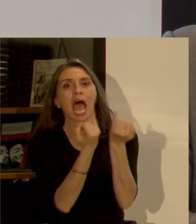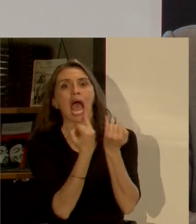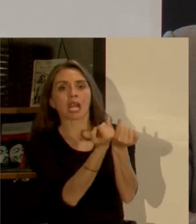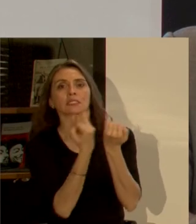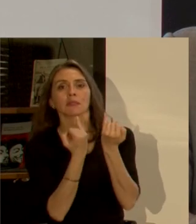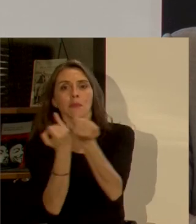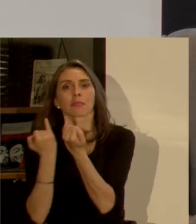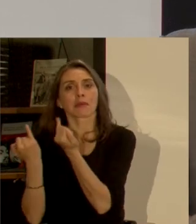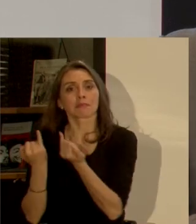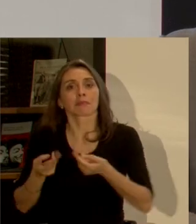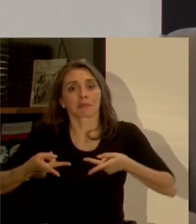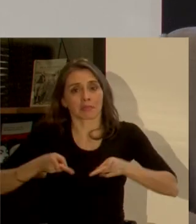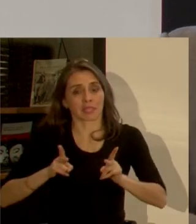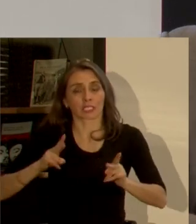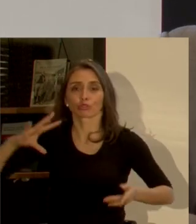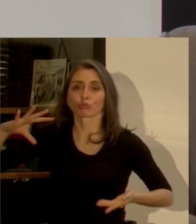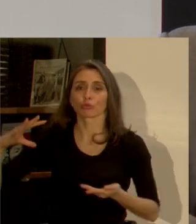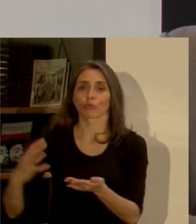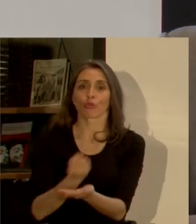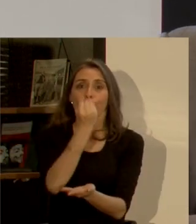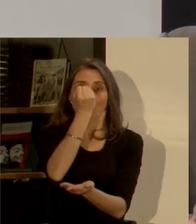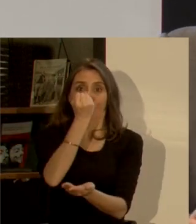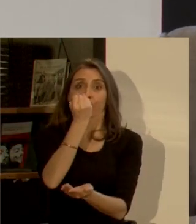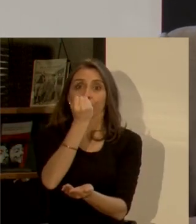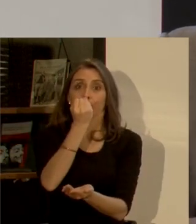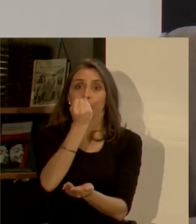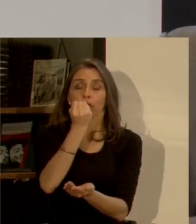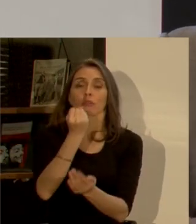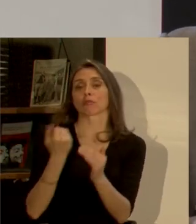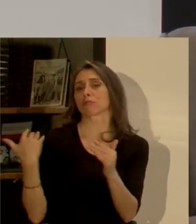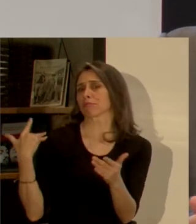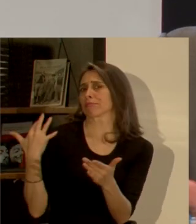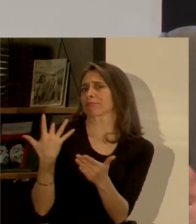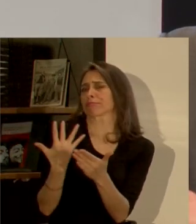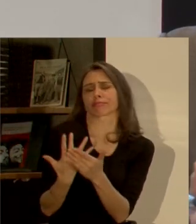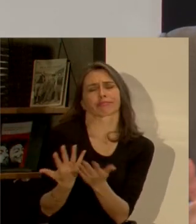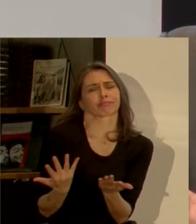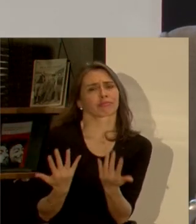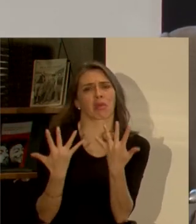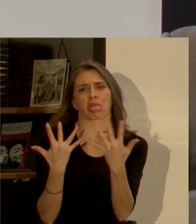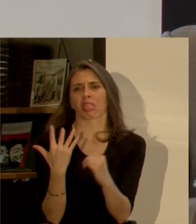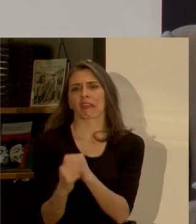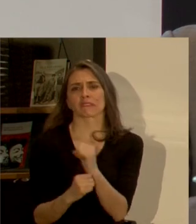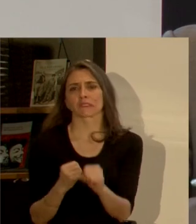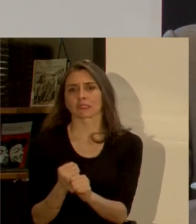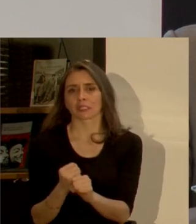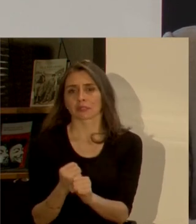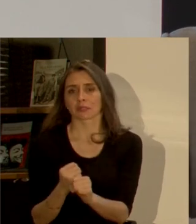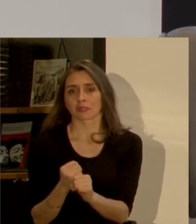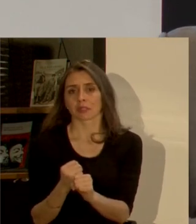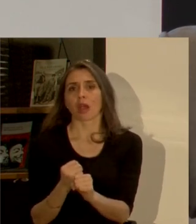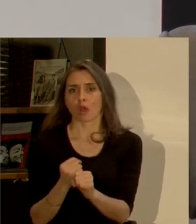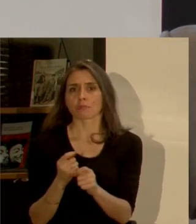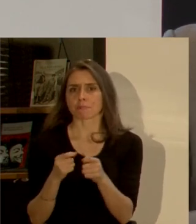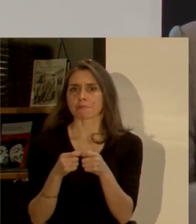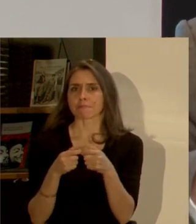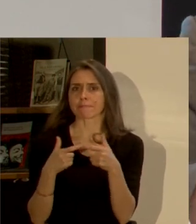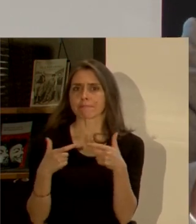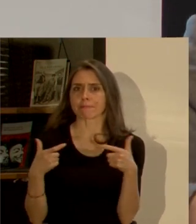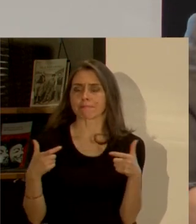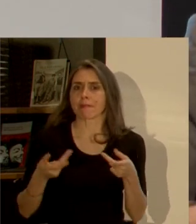acceso a la información es un derecho una conquista que hemos logrado en los últimos diez años de manera sólida